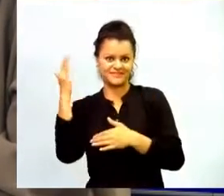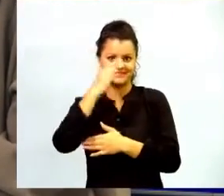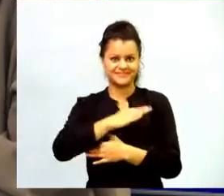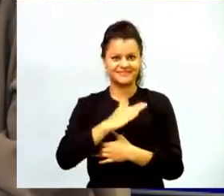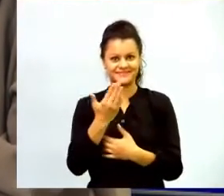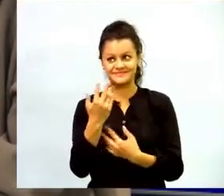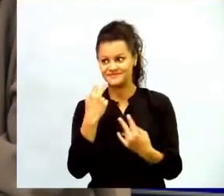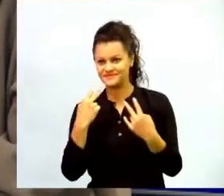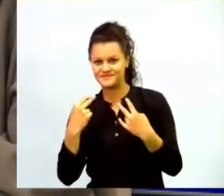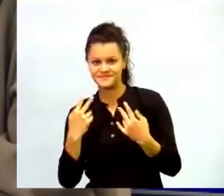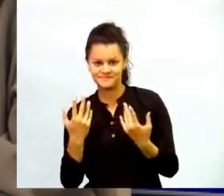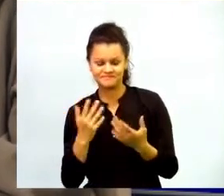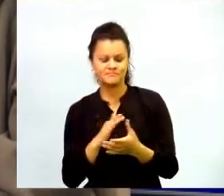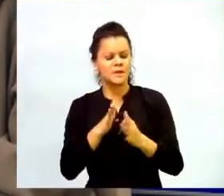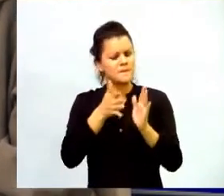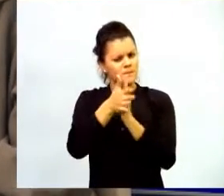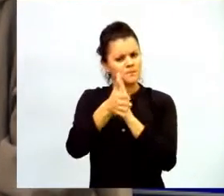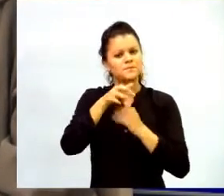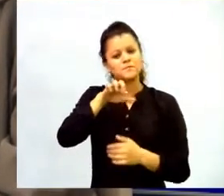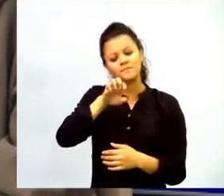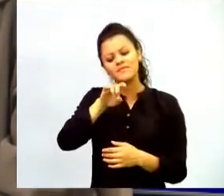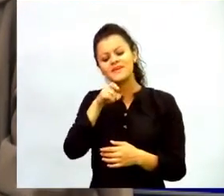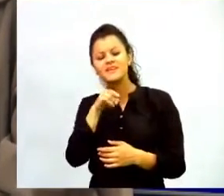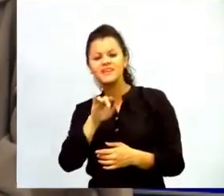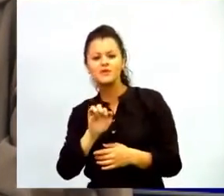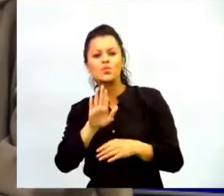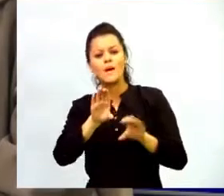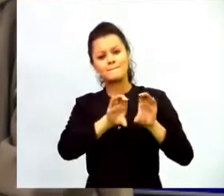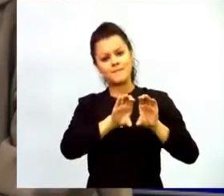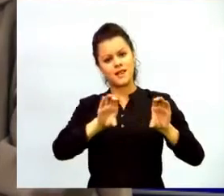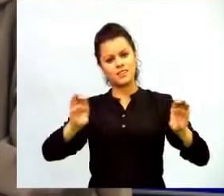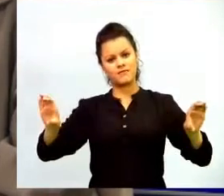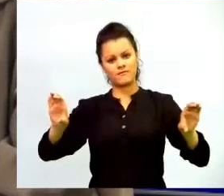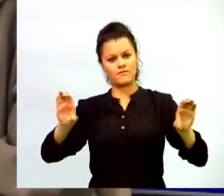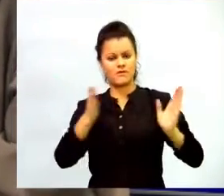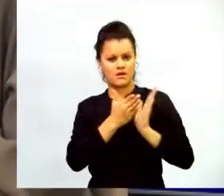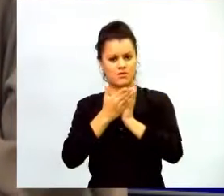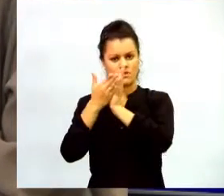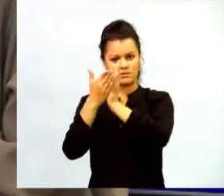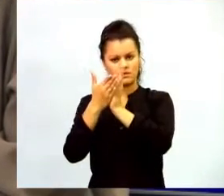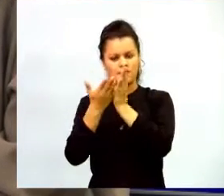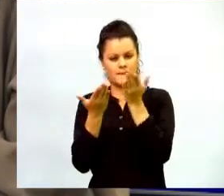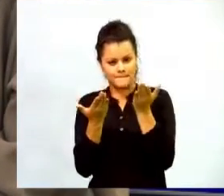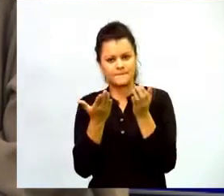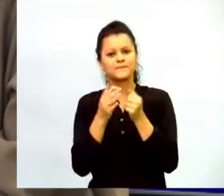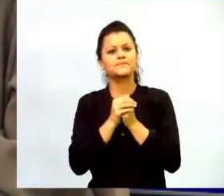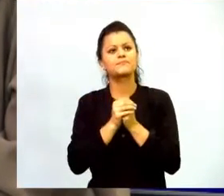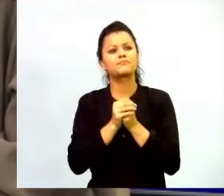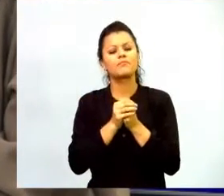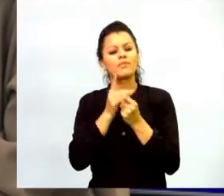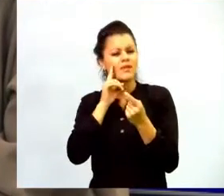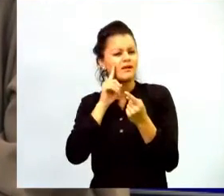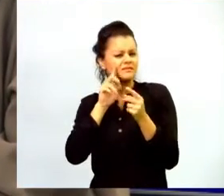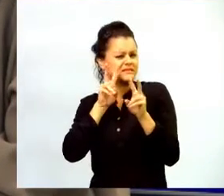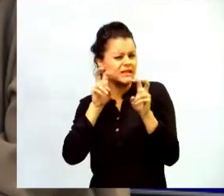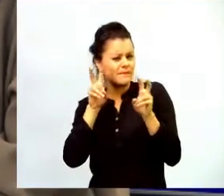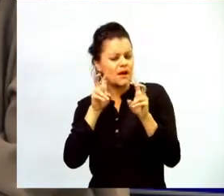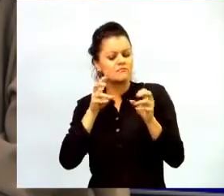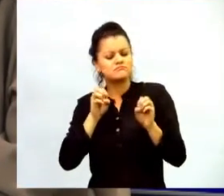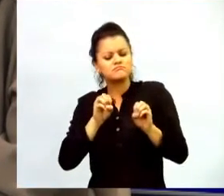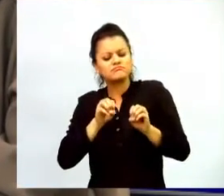esencialmente una plataforma educativa para la gestión integral de la educación. Es un programa que